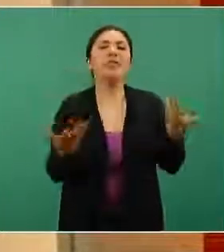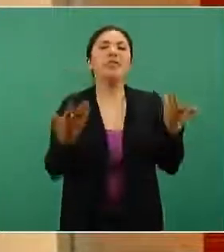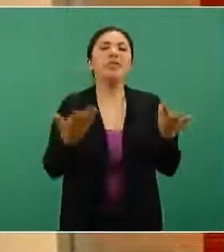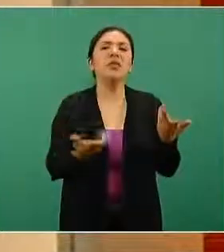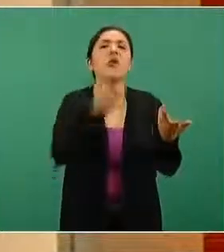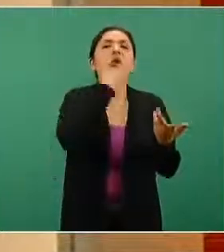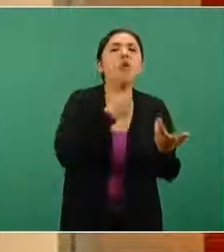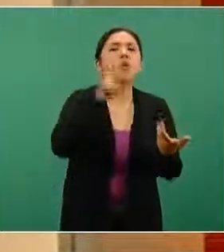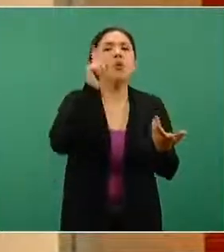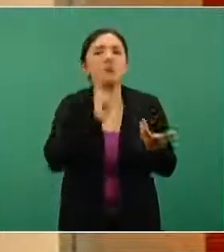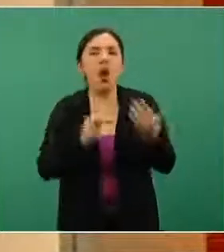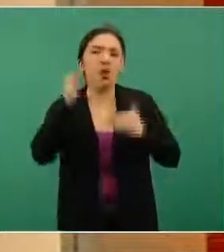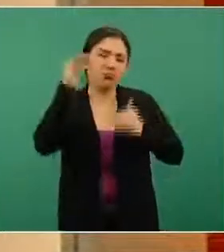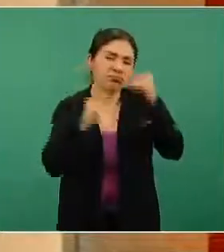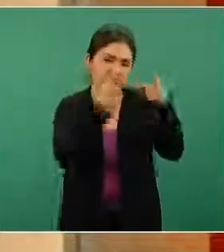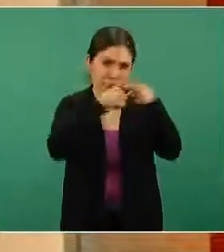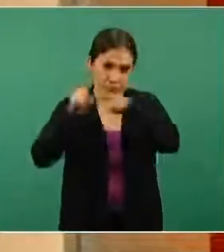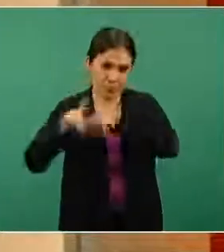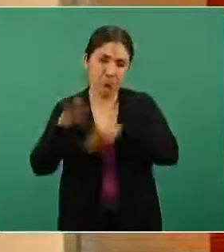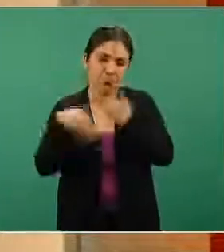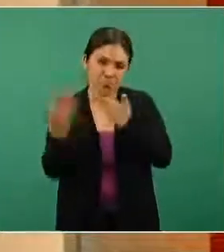sexo, etcétera.